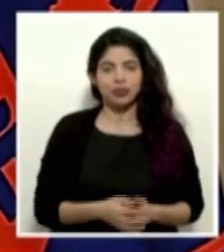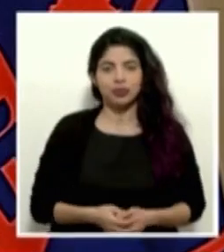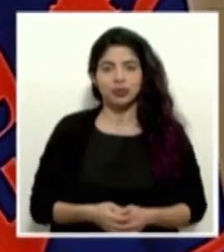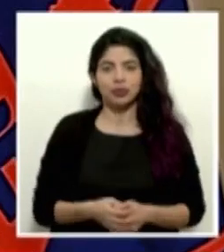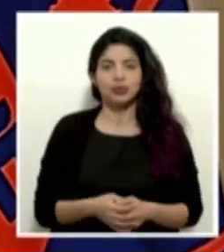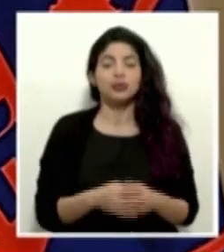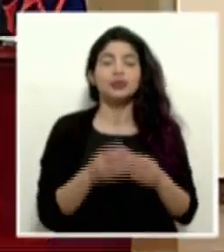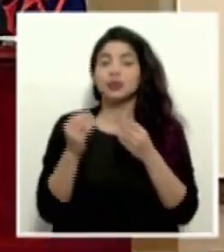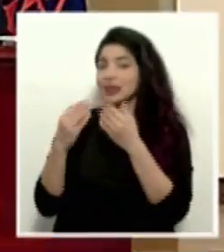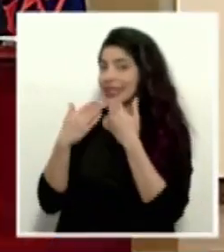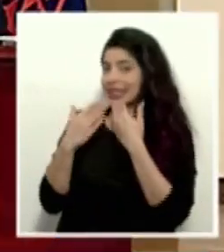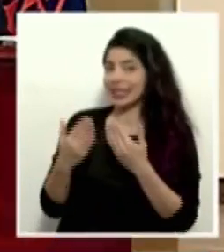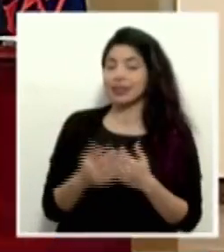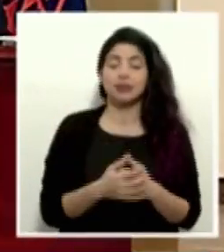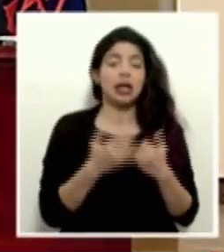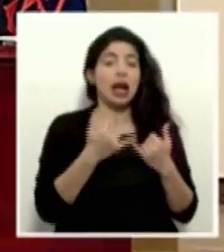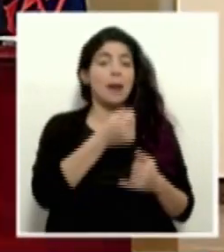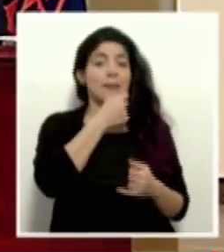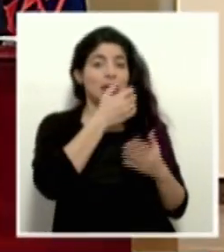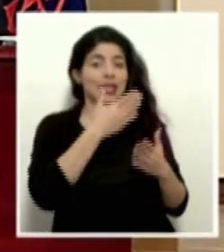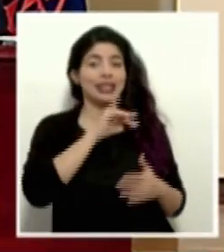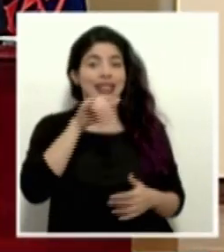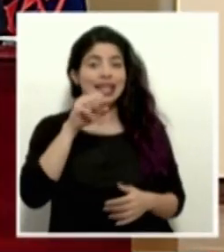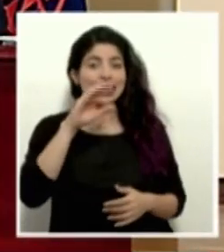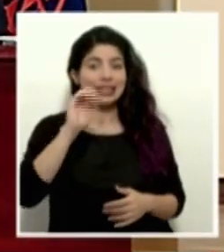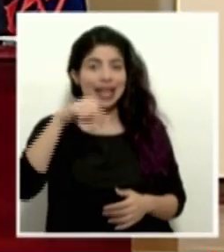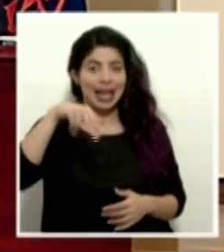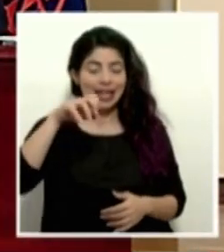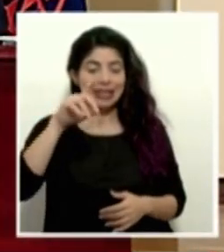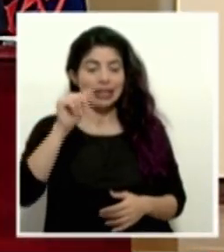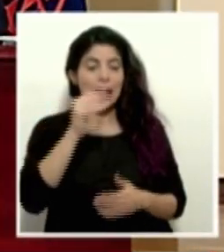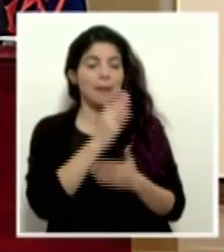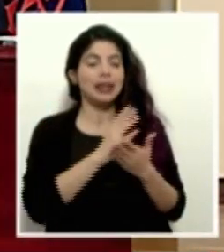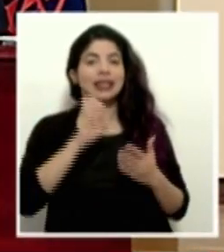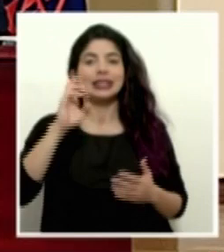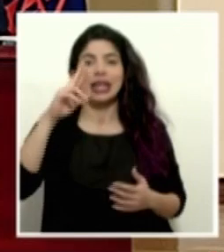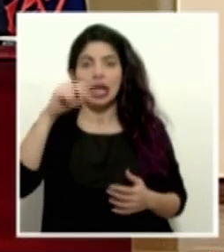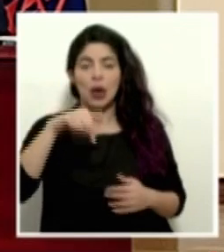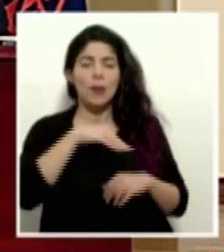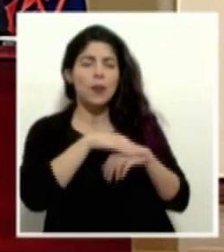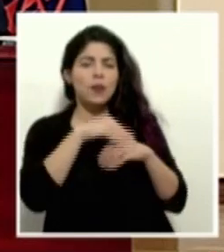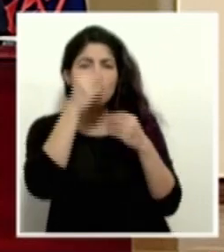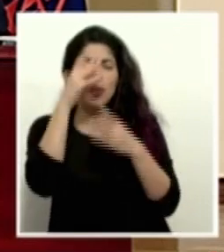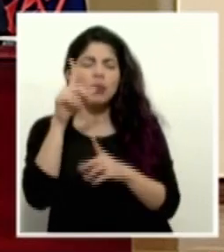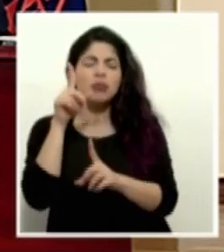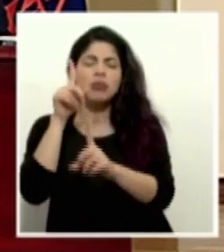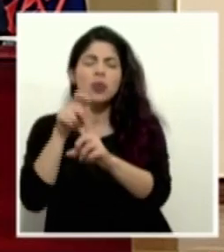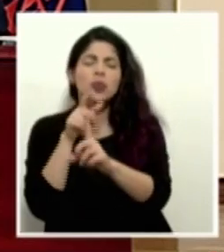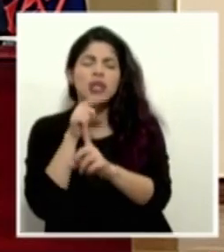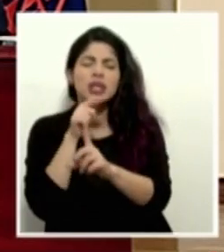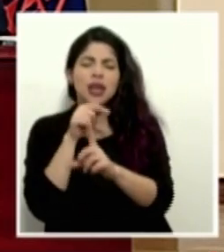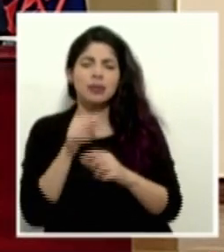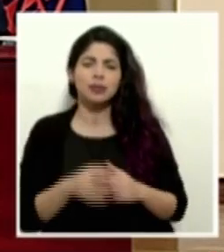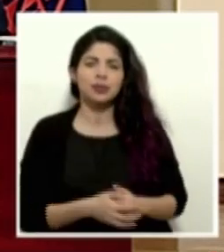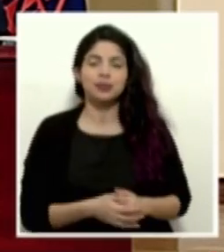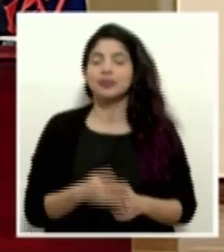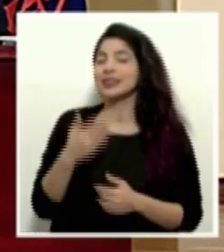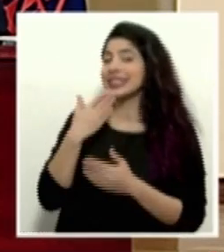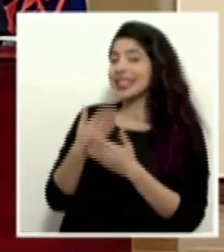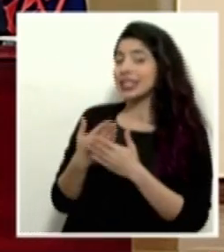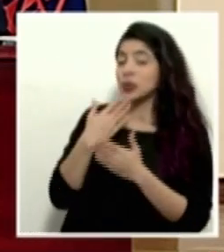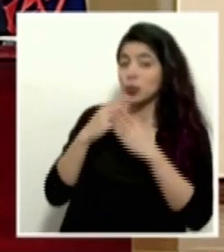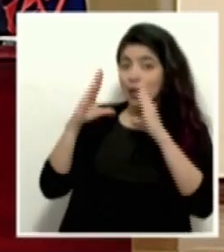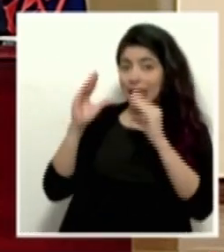Muchas gracias. Continuamos con la colega Jessica Quezada, del Medio Cero, y por favor, indicar a quién estaría dirigida su consulta. Gracias.